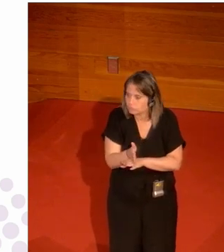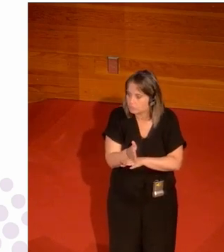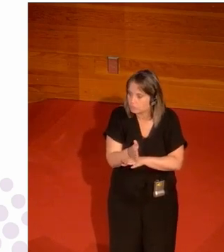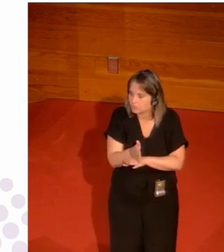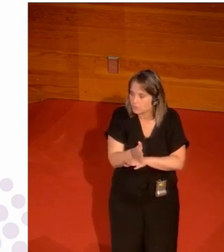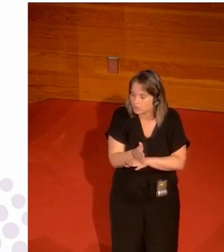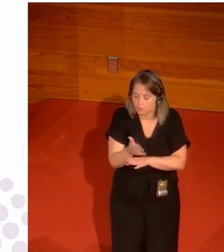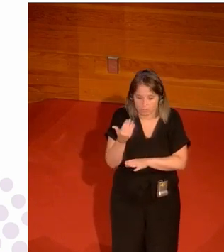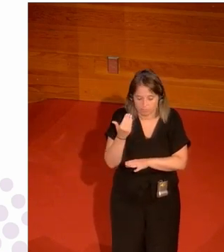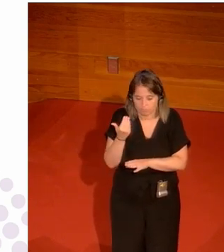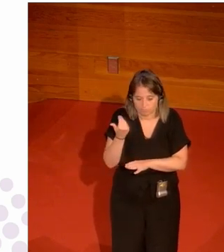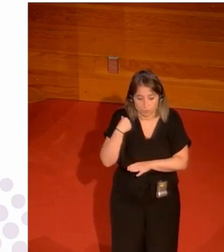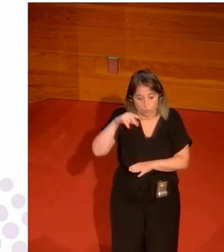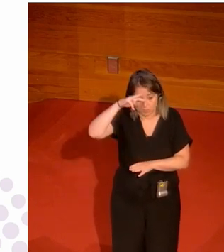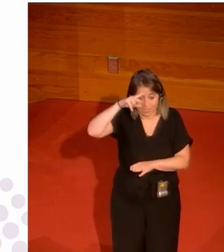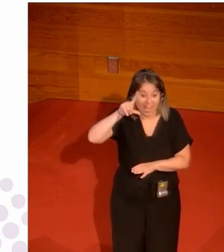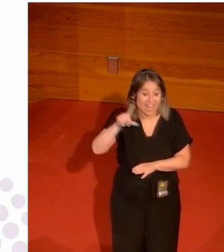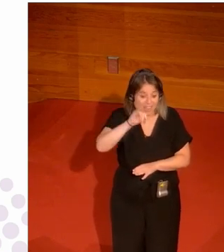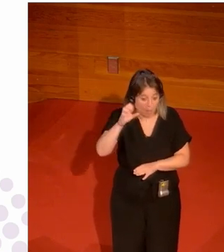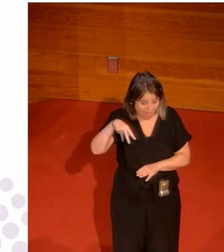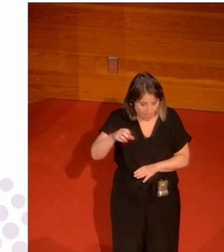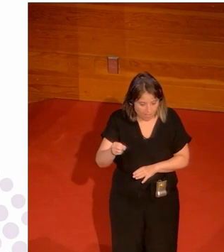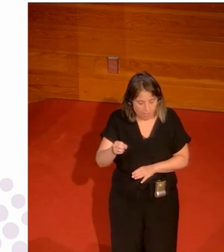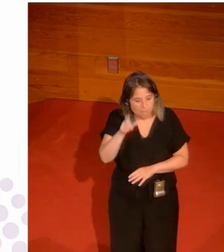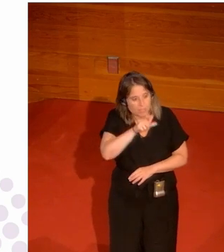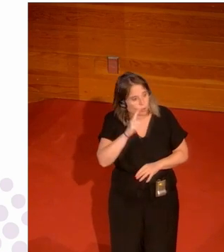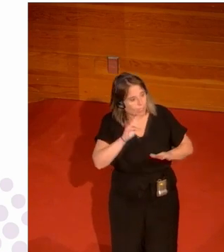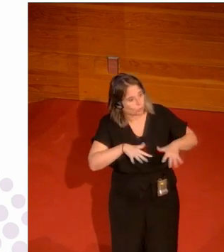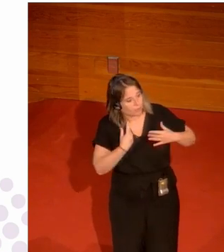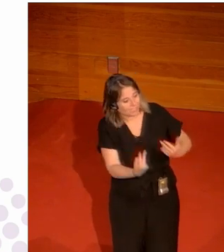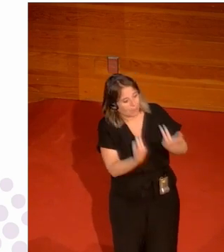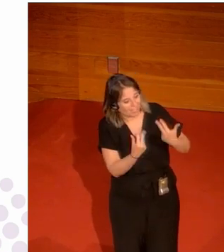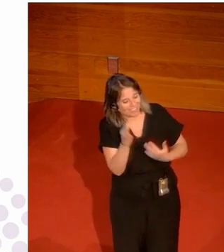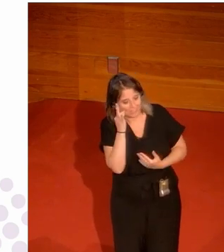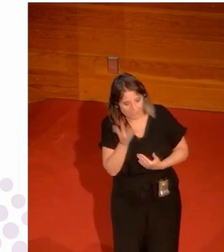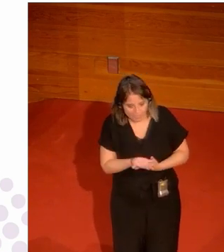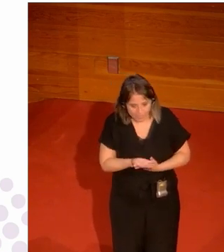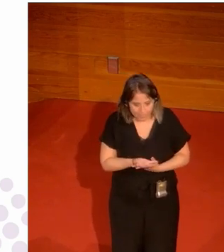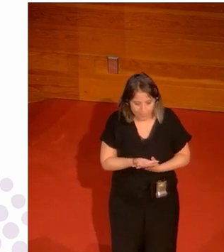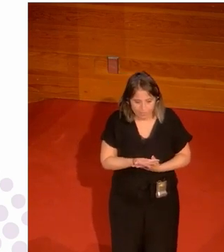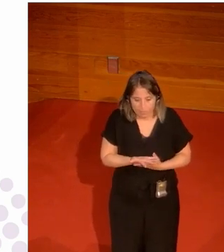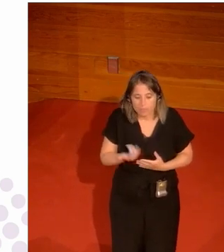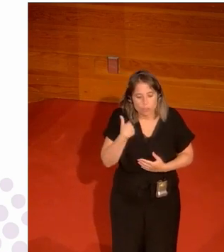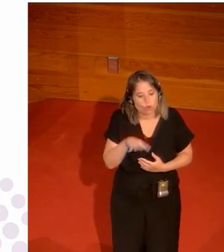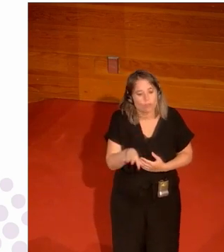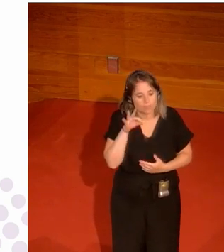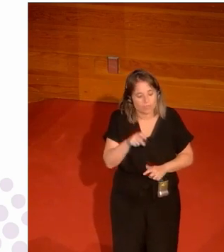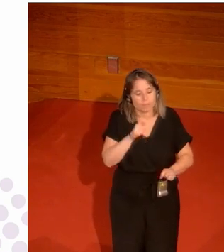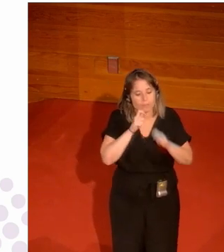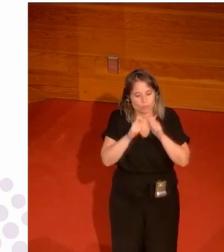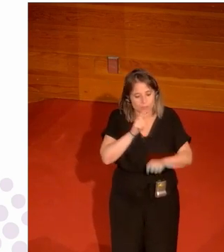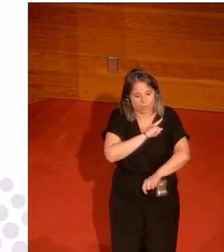a San Mamé o sea a Lezama y la gente se sorprendía de verme a mí pero yo por ejemplo decidí ser periodista